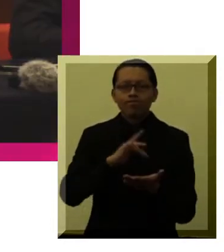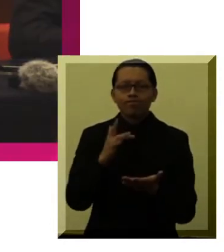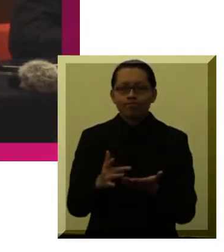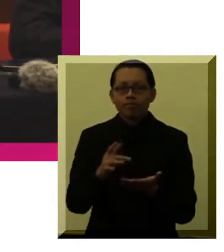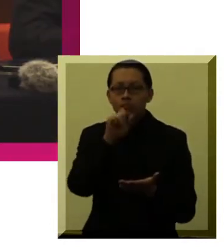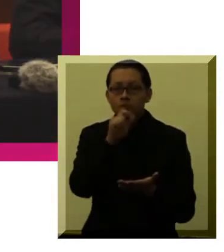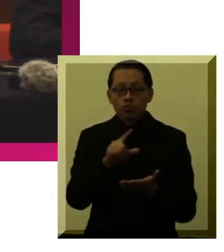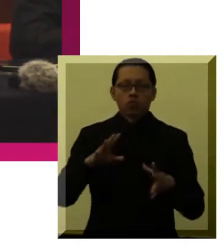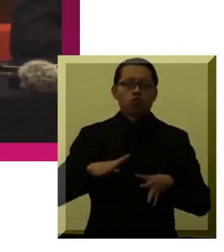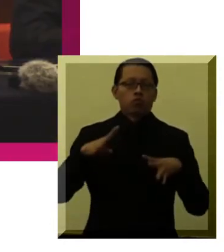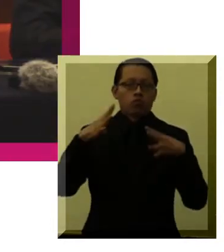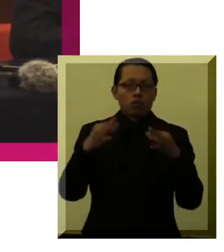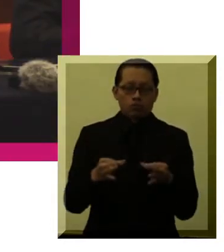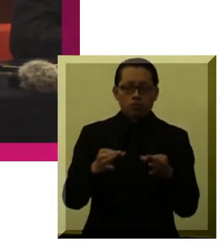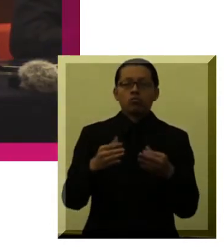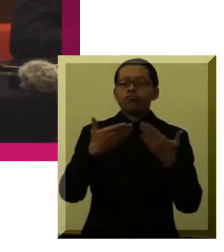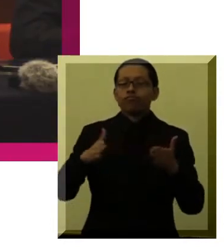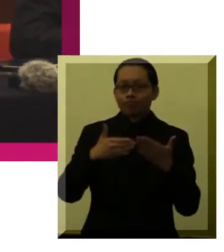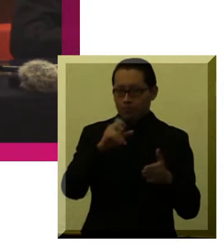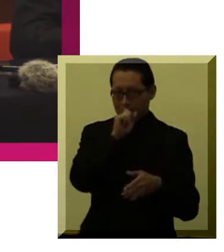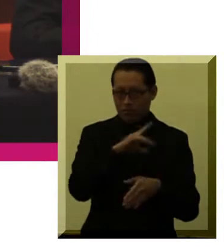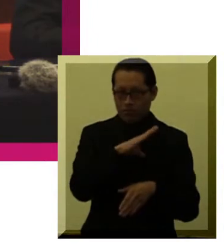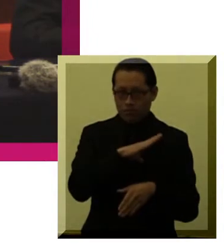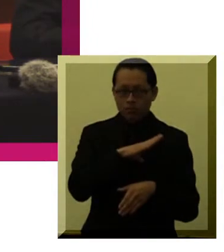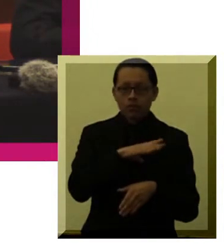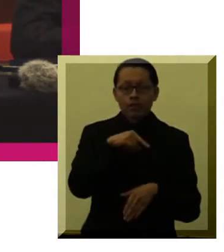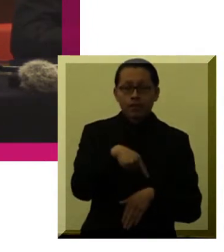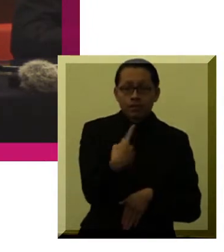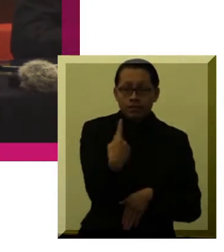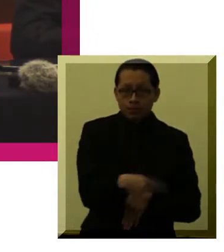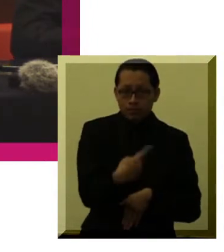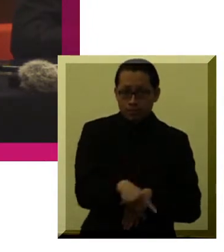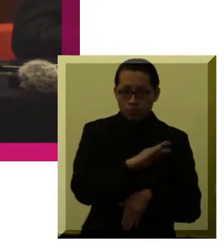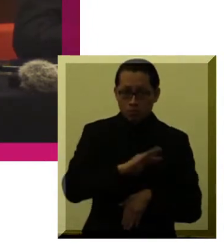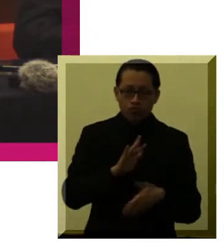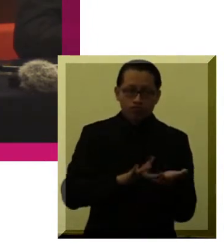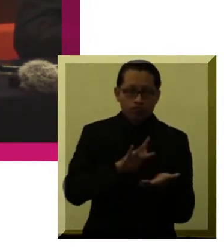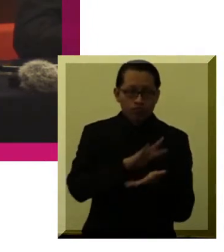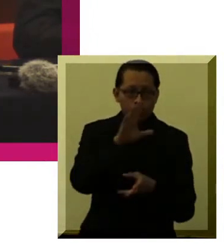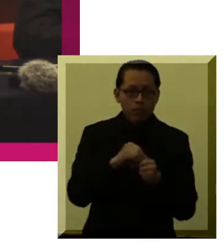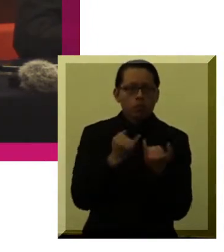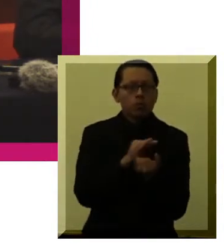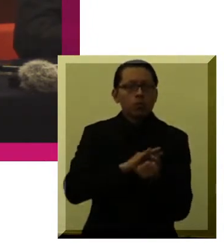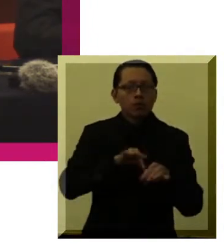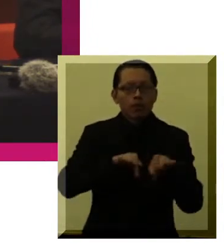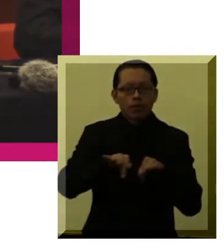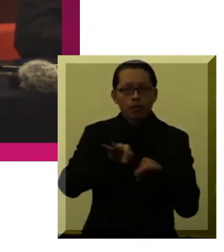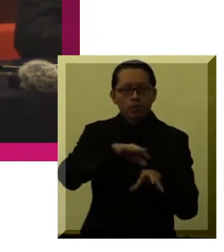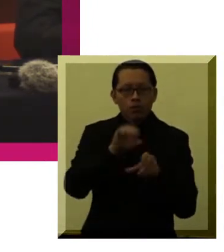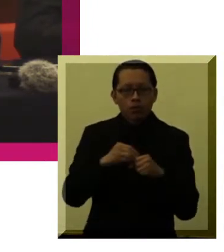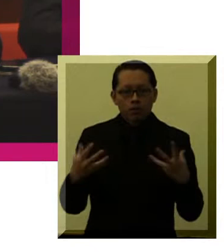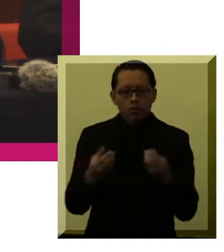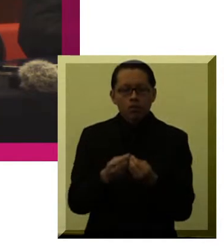Society Foundation, quien ha apoyado a la Comisión Mexicana para la realización de este evento y en general para el trabajo que estamos haciendo